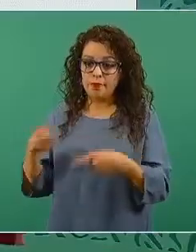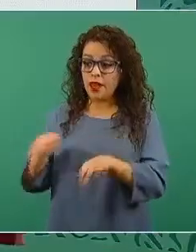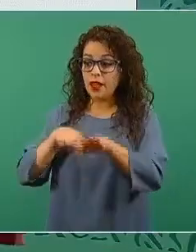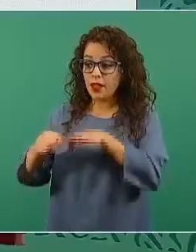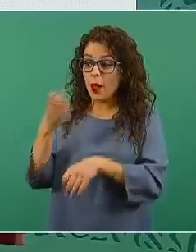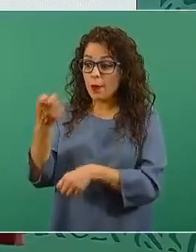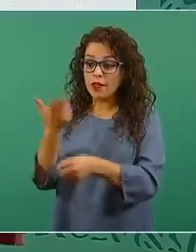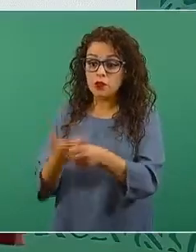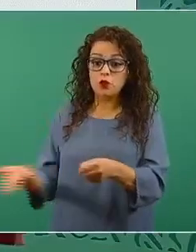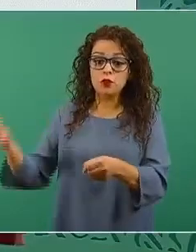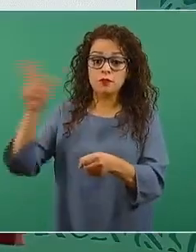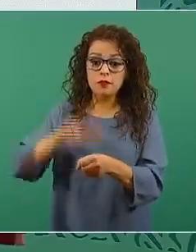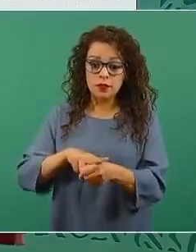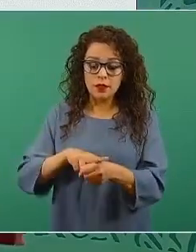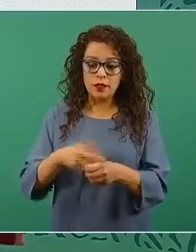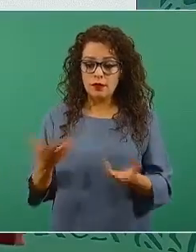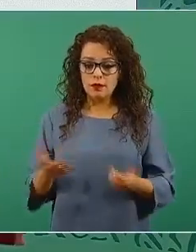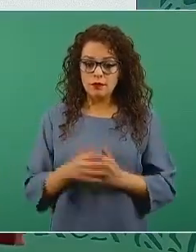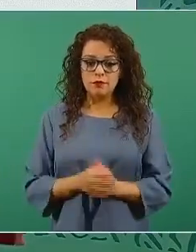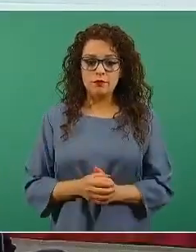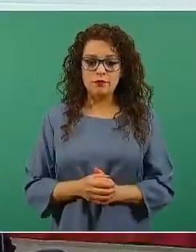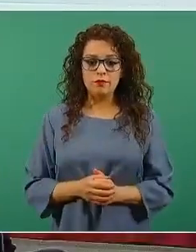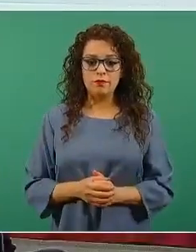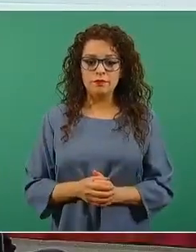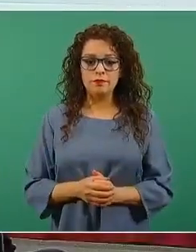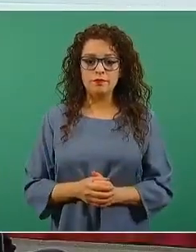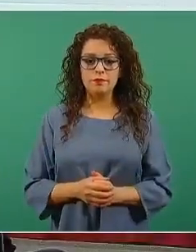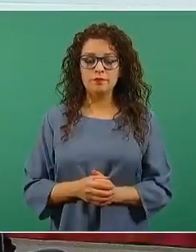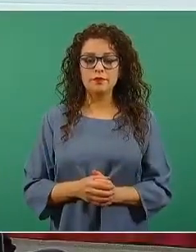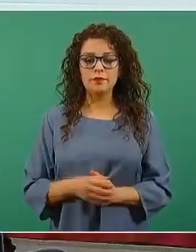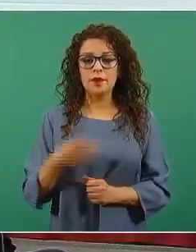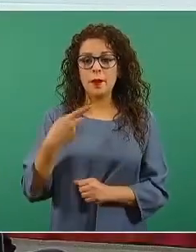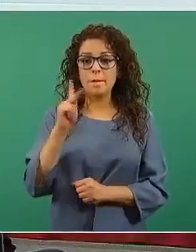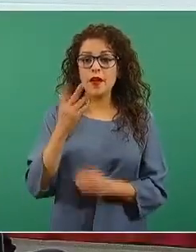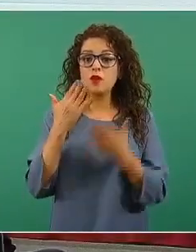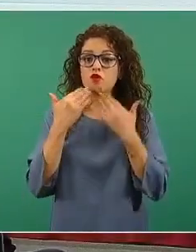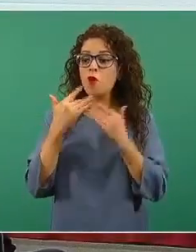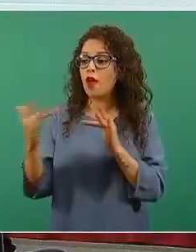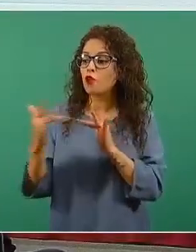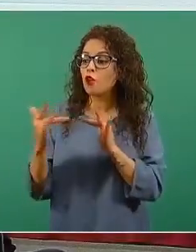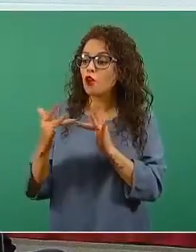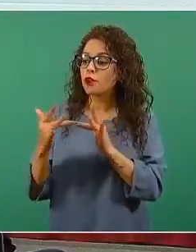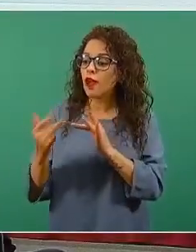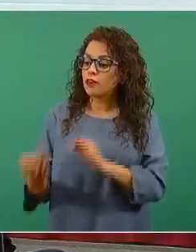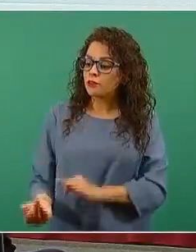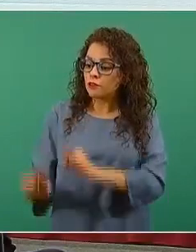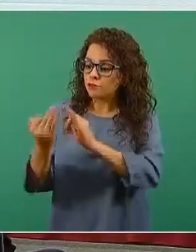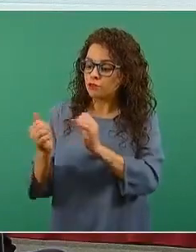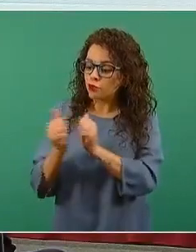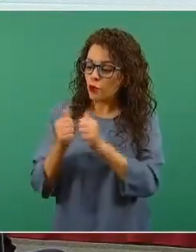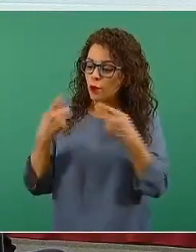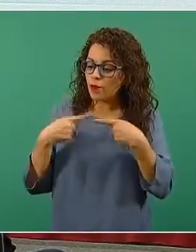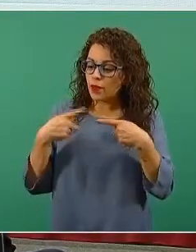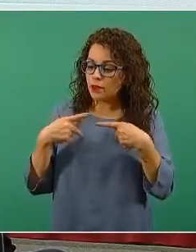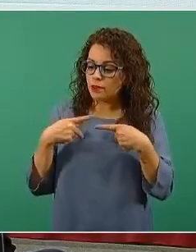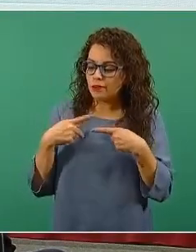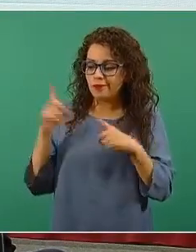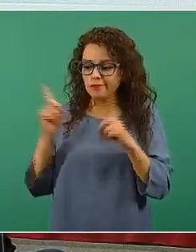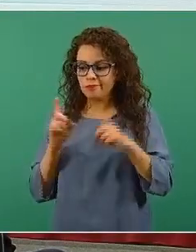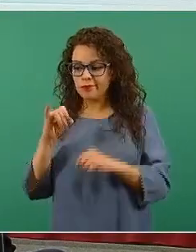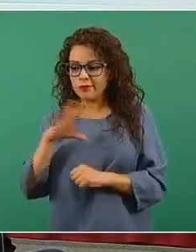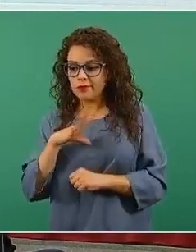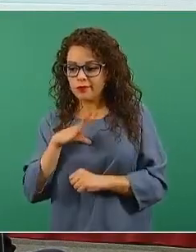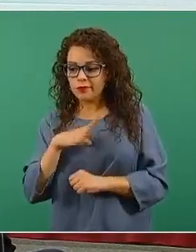unidades que sí notifican, pero que no tendrían un contacto directo con personas que puedan sospecharse